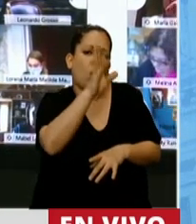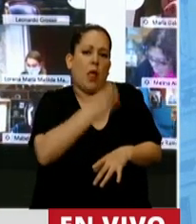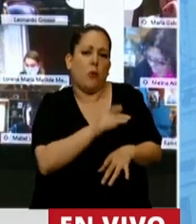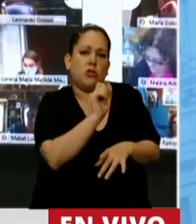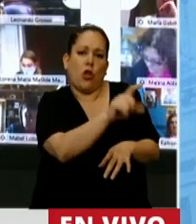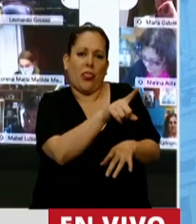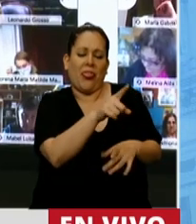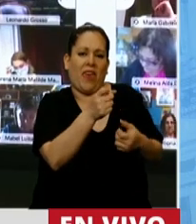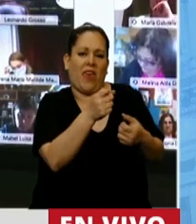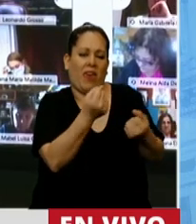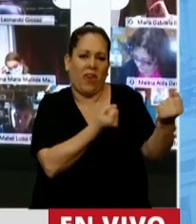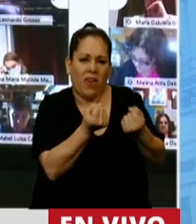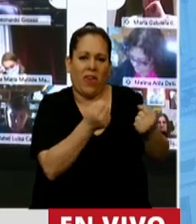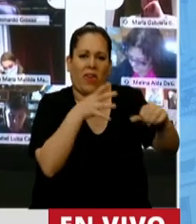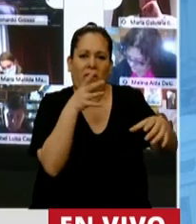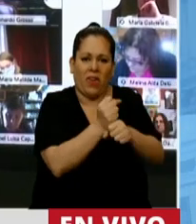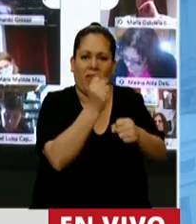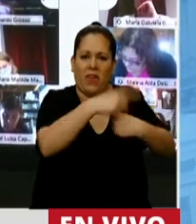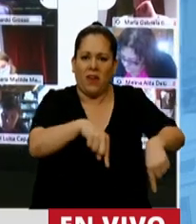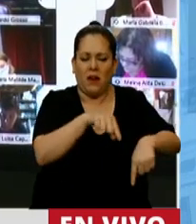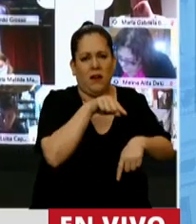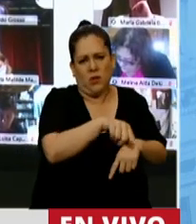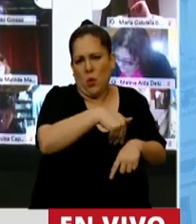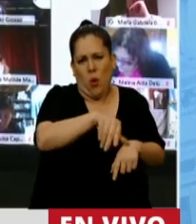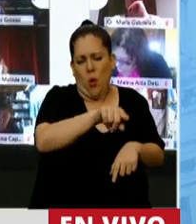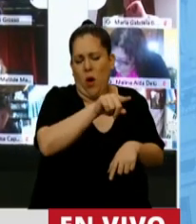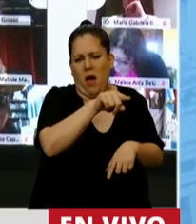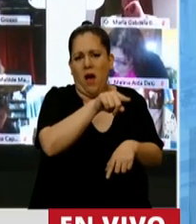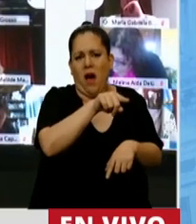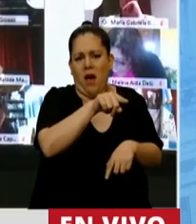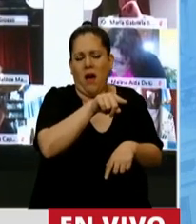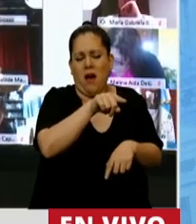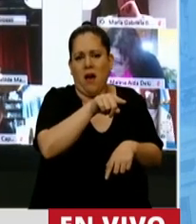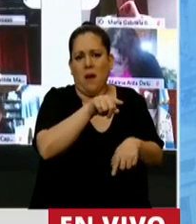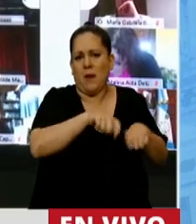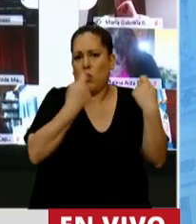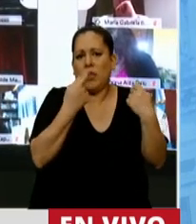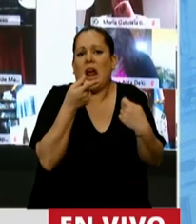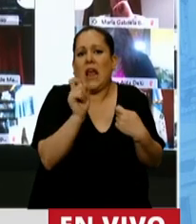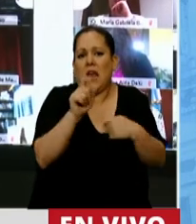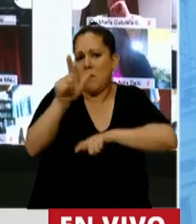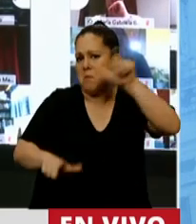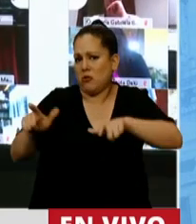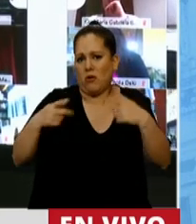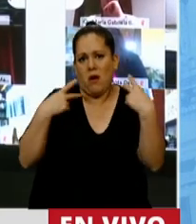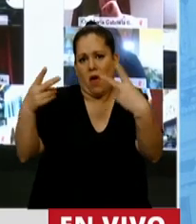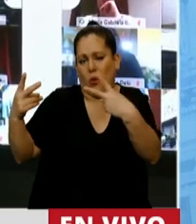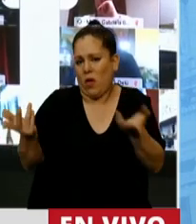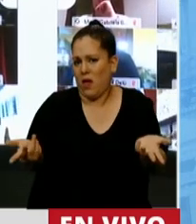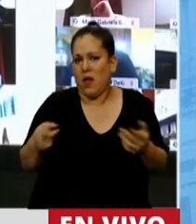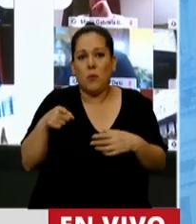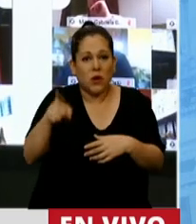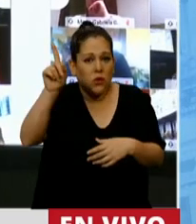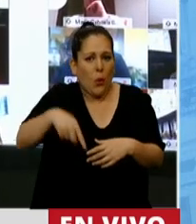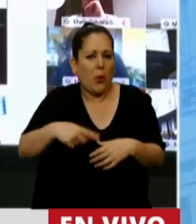seguro automotor. Todo esto va a impactar claramente a los consumidores finales, porque esto aumenta el